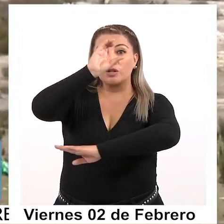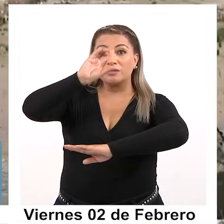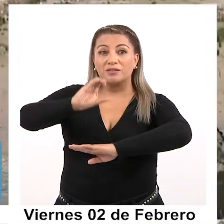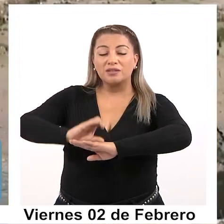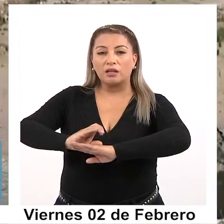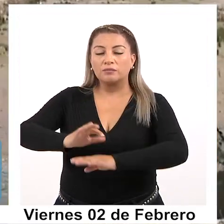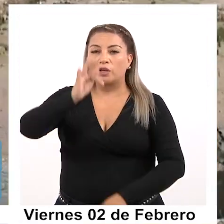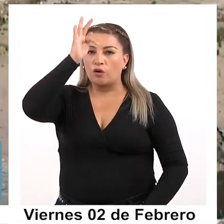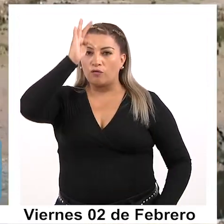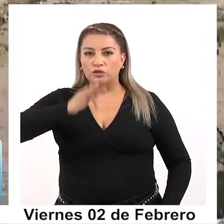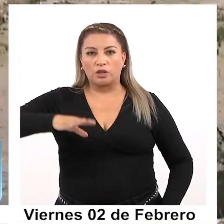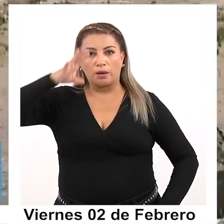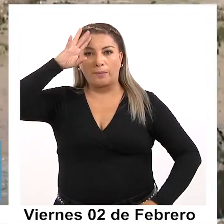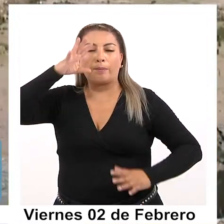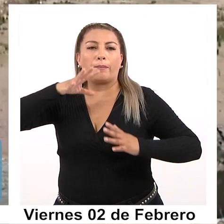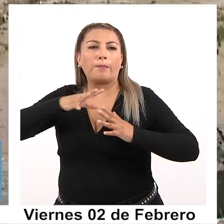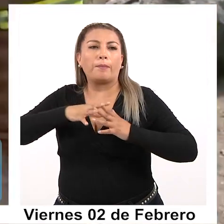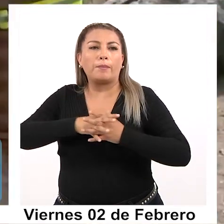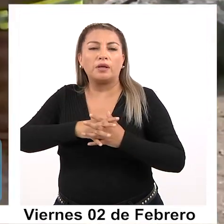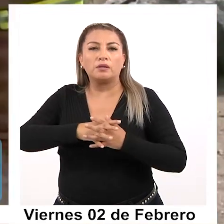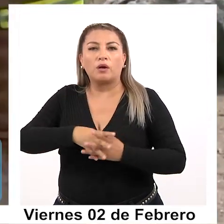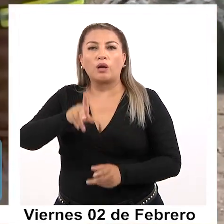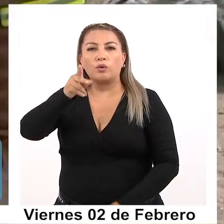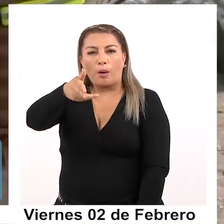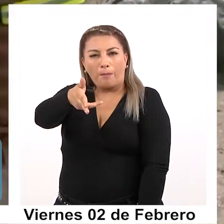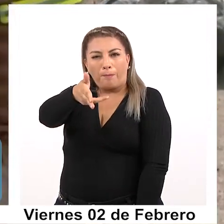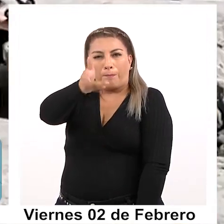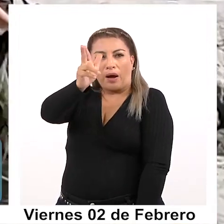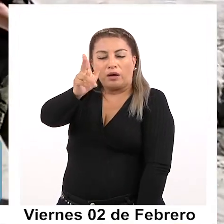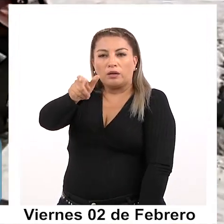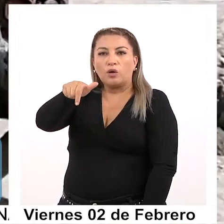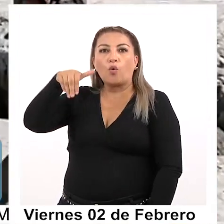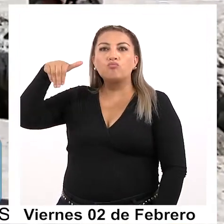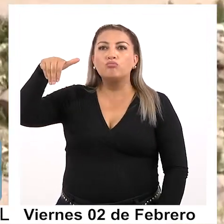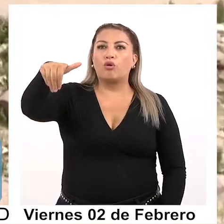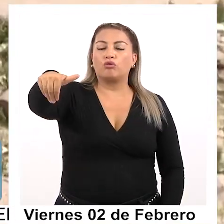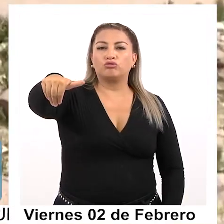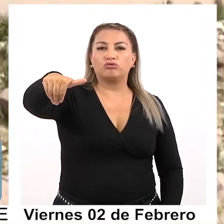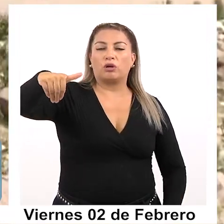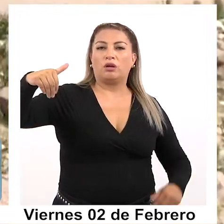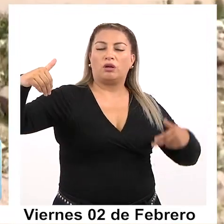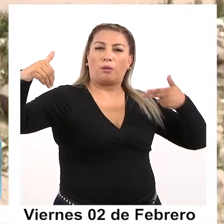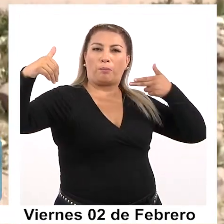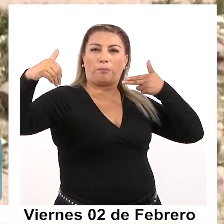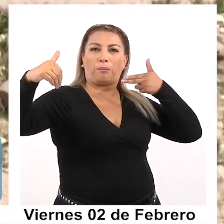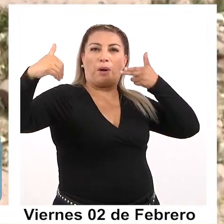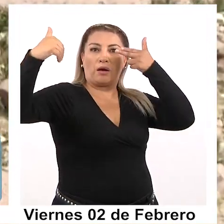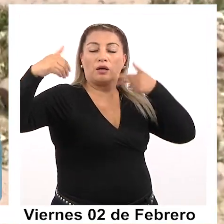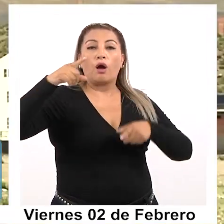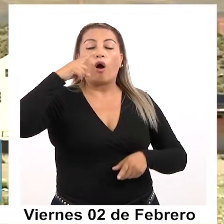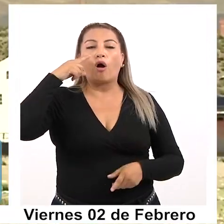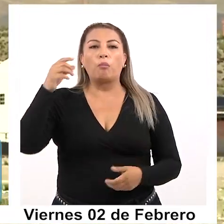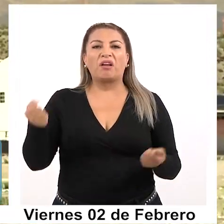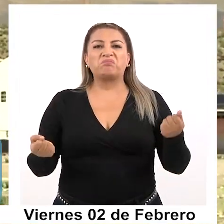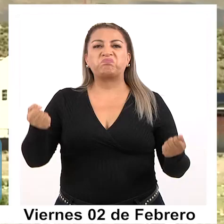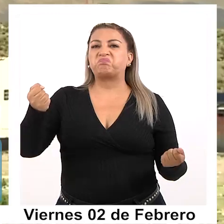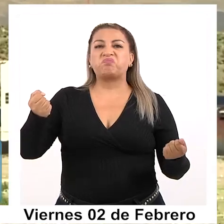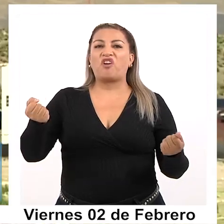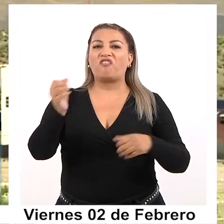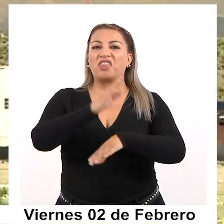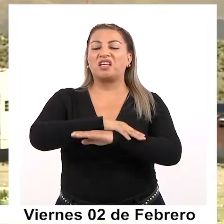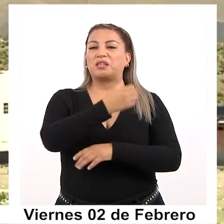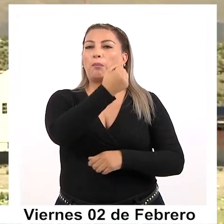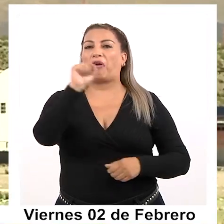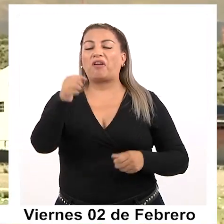cuando personal militar debió efectuar disparos para controlar un bus de pasajeros, cuyo conductor se negó a obedecer